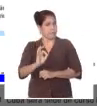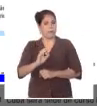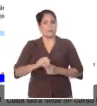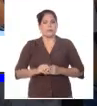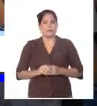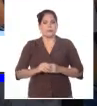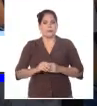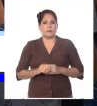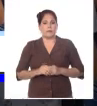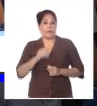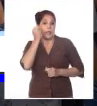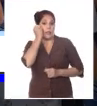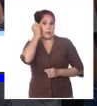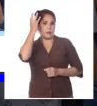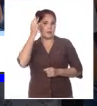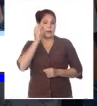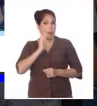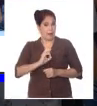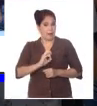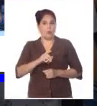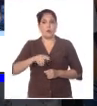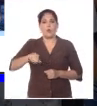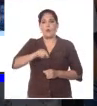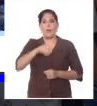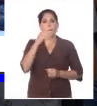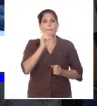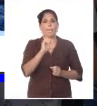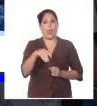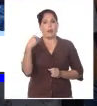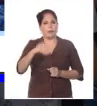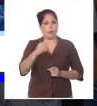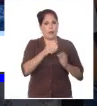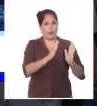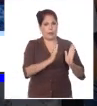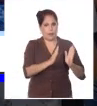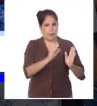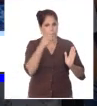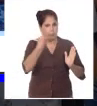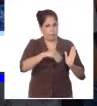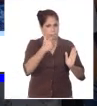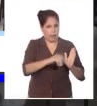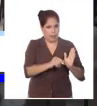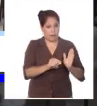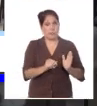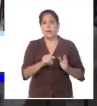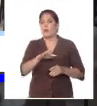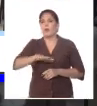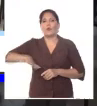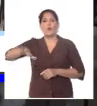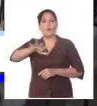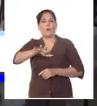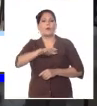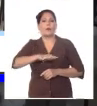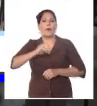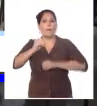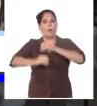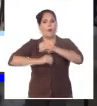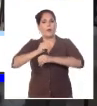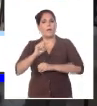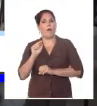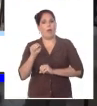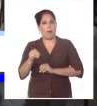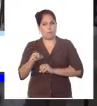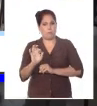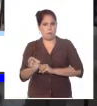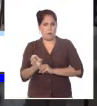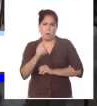La iniciativa contará con un módulo práctico en el espacio histórico habanero Finca de los Molinos y propiciará un acercamiento